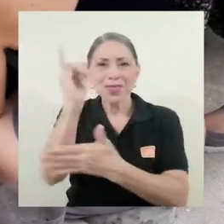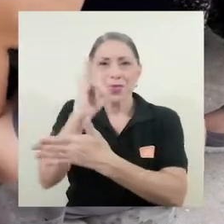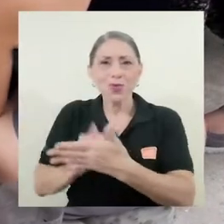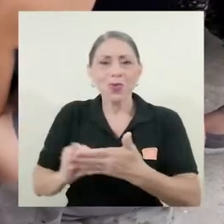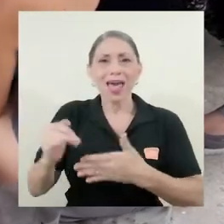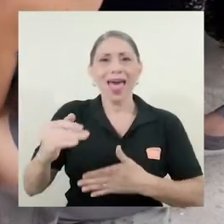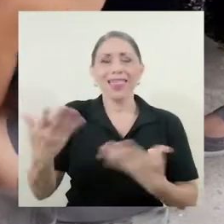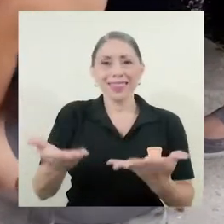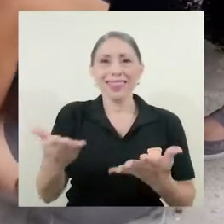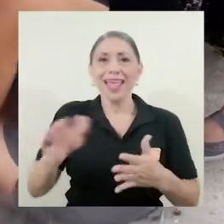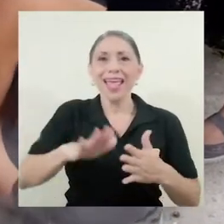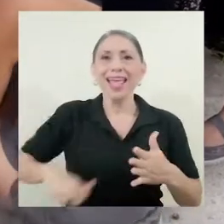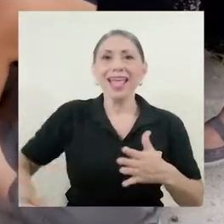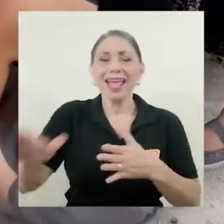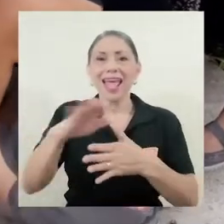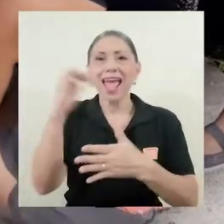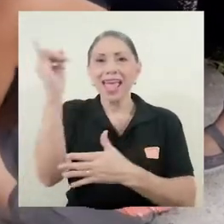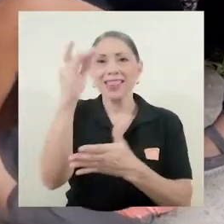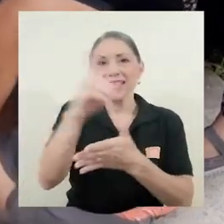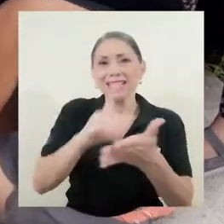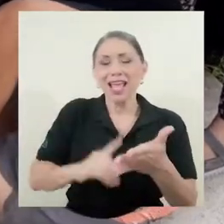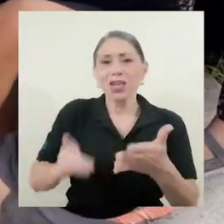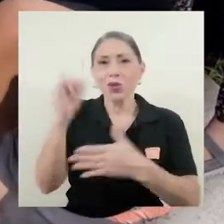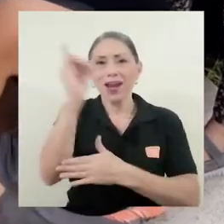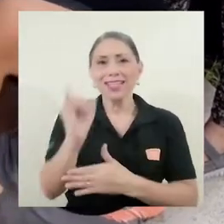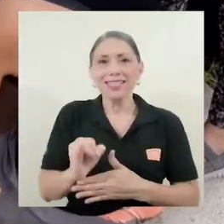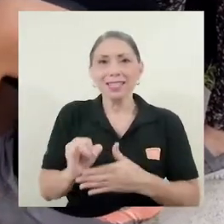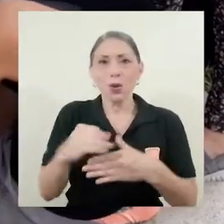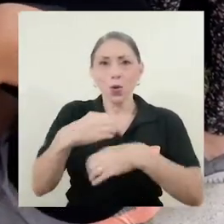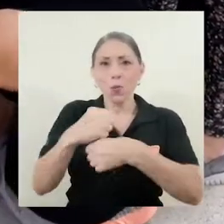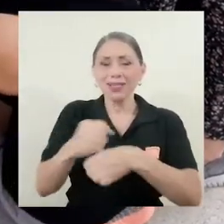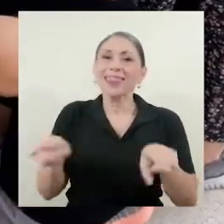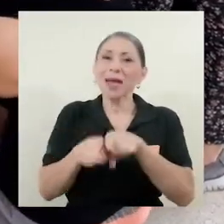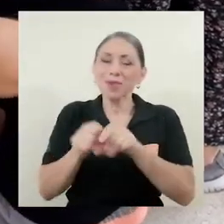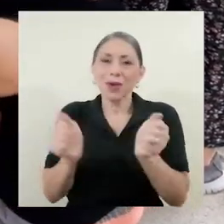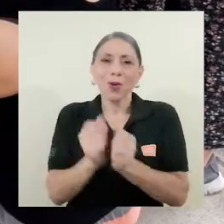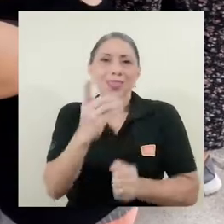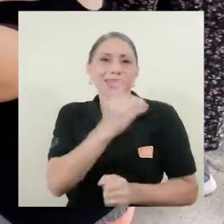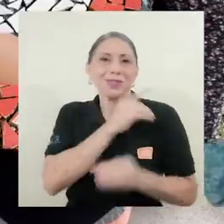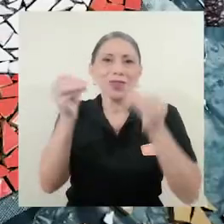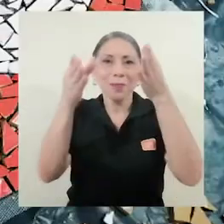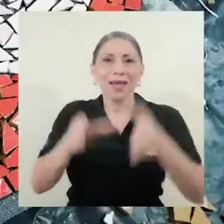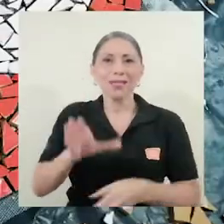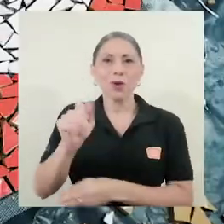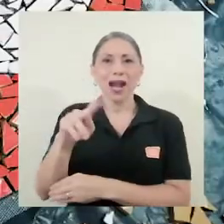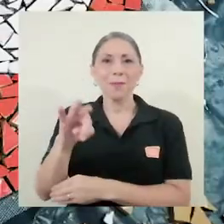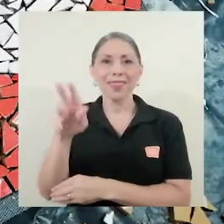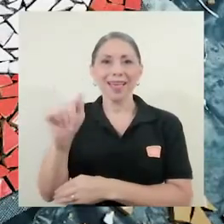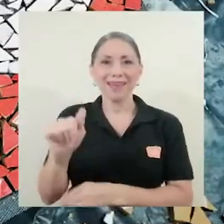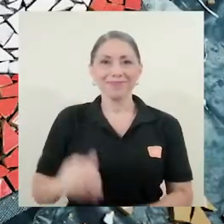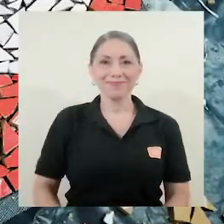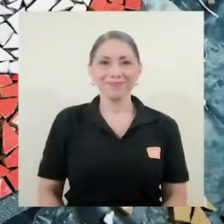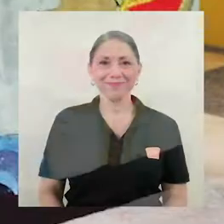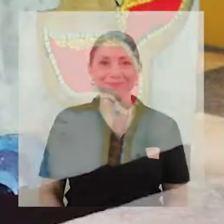en pintura, diseño artístico y composición también bajo la dirección del maestro Carpita.